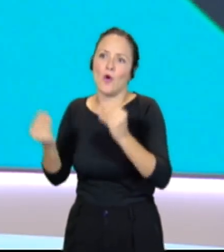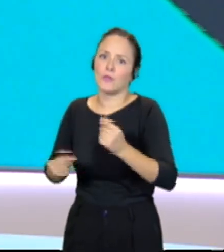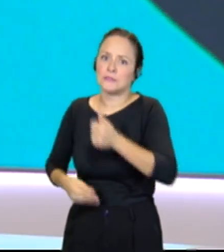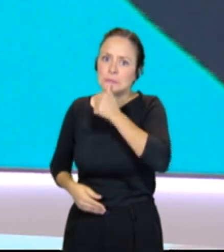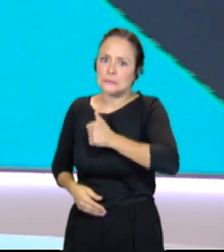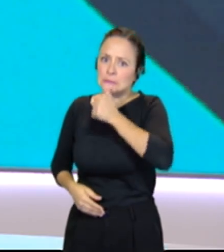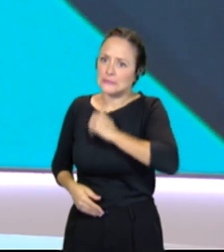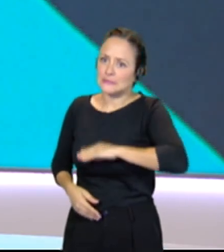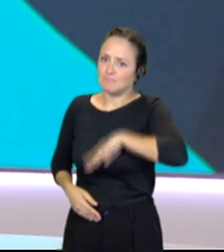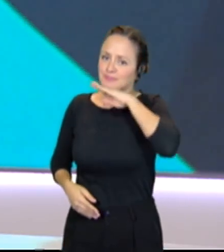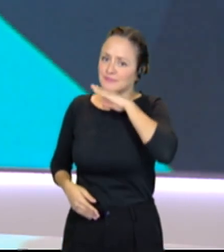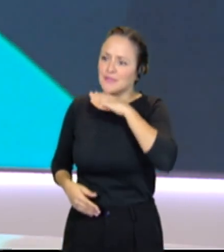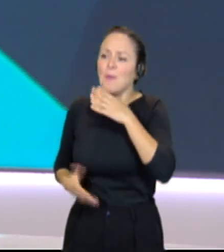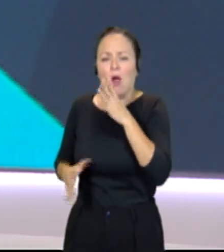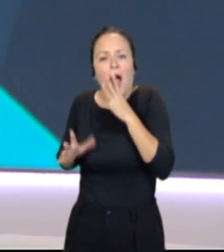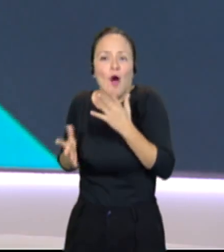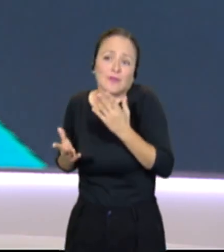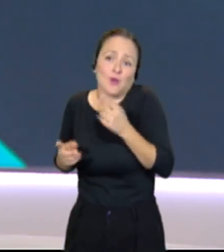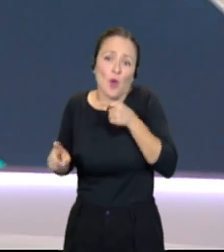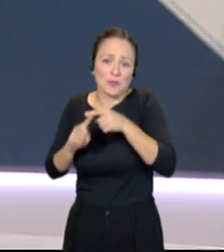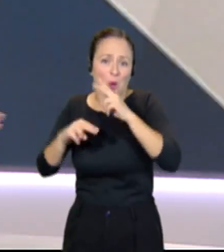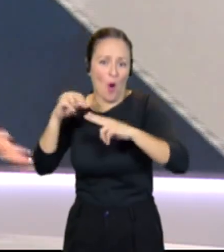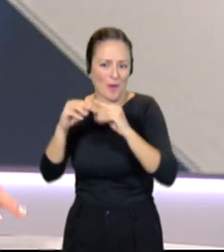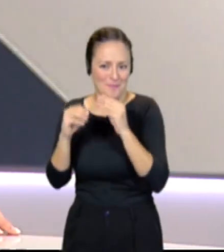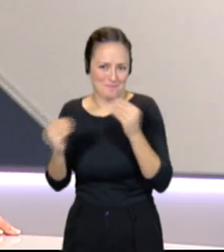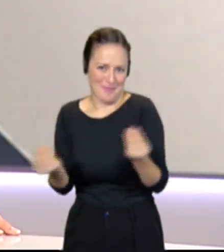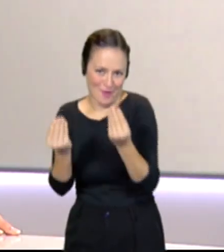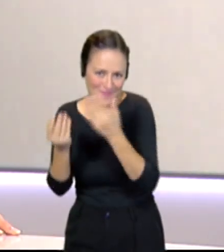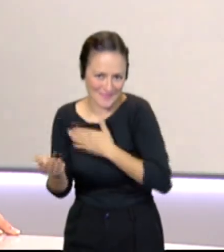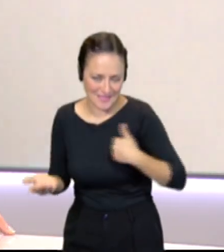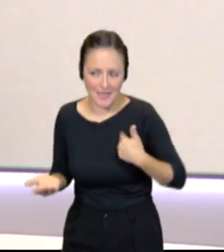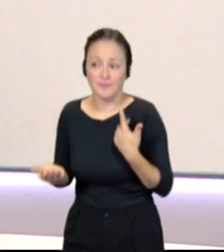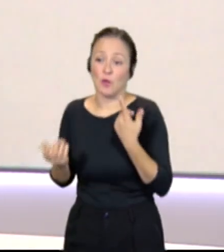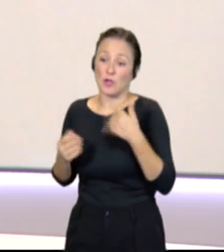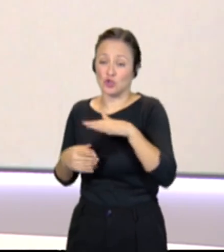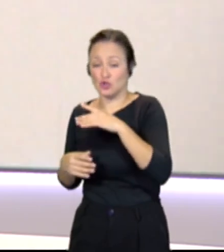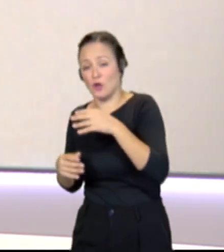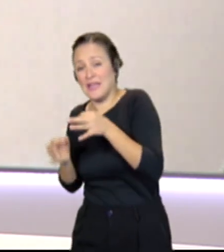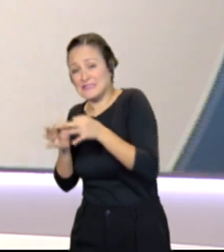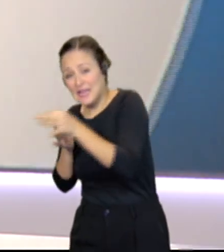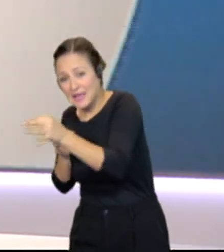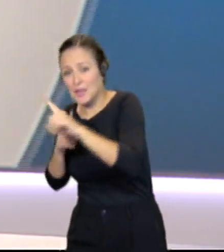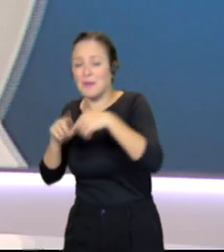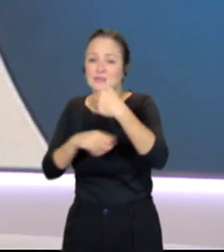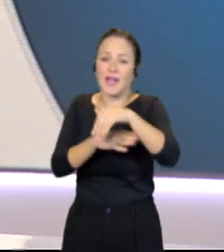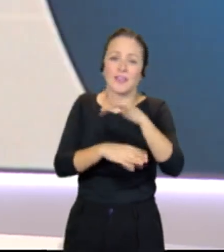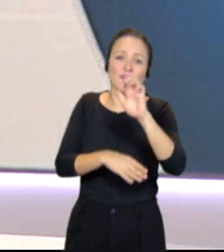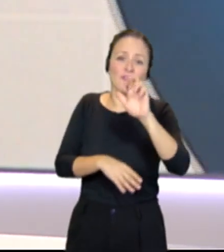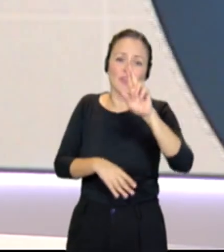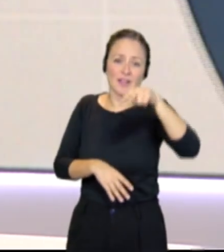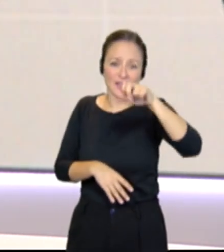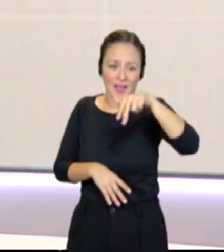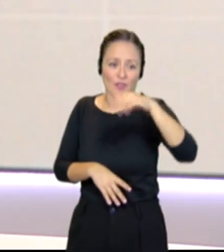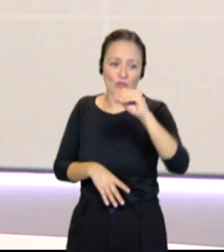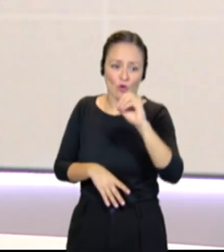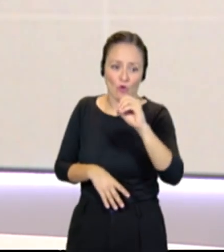eso. Están en marcha varias obras en la ciudad. Por un lado, afectan a la isleta, la zona de Fernando Guanarteme. Hace poco